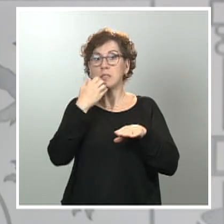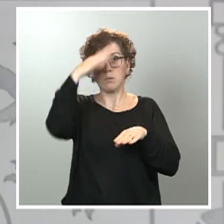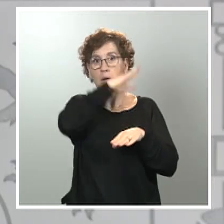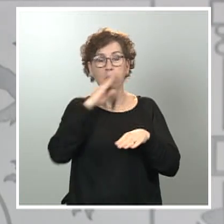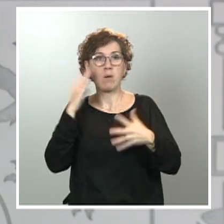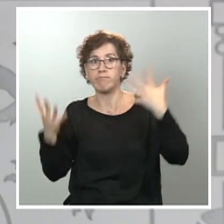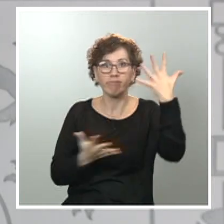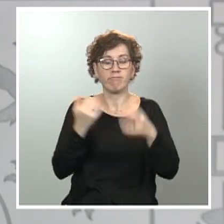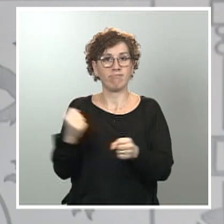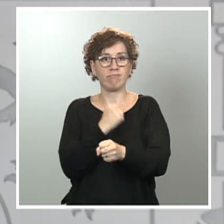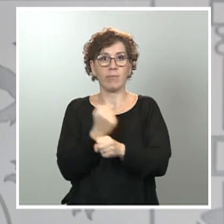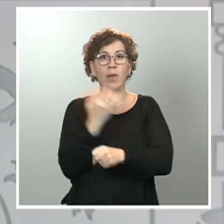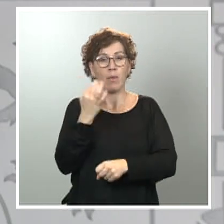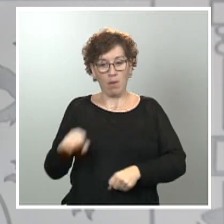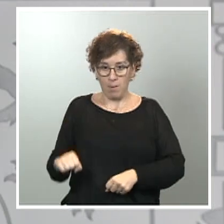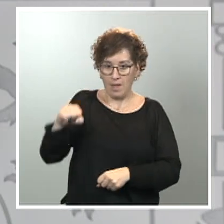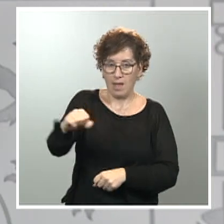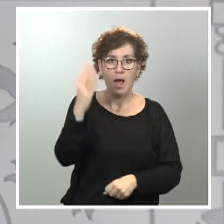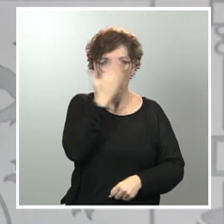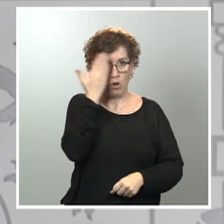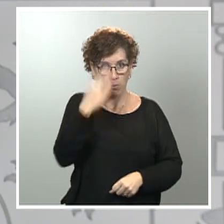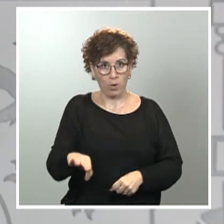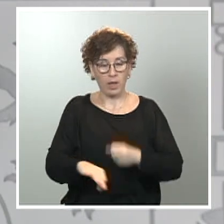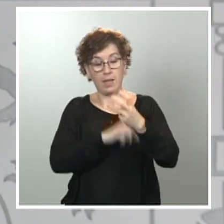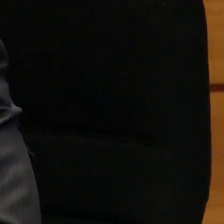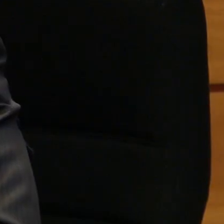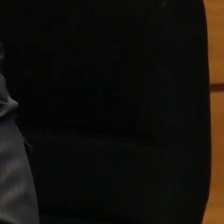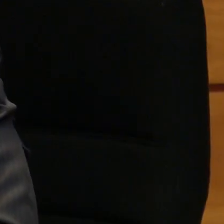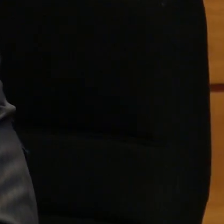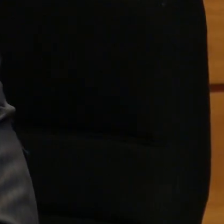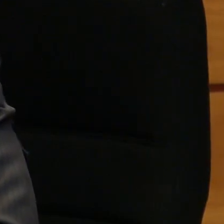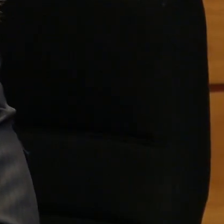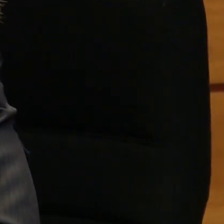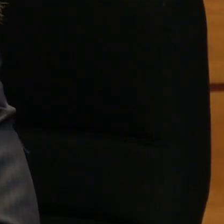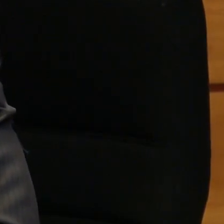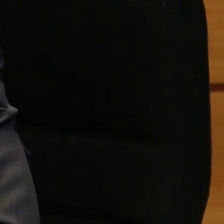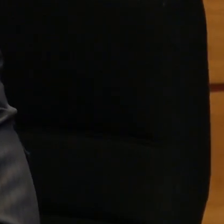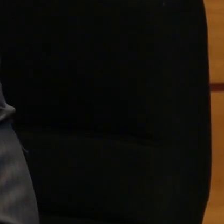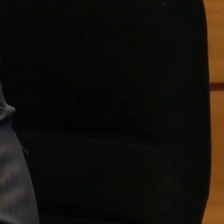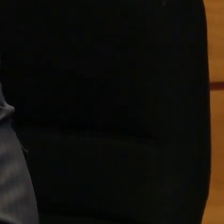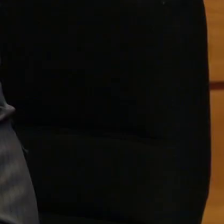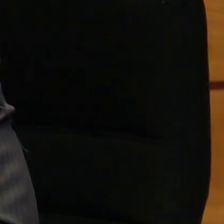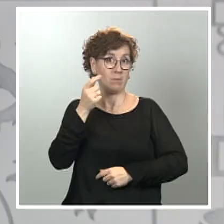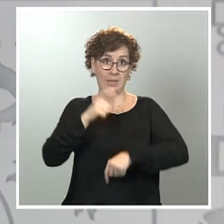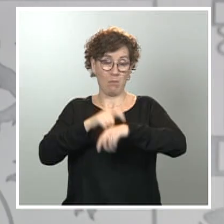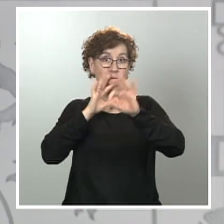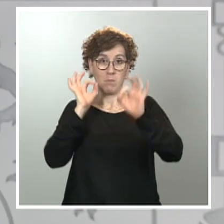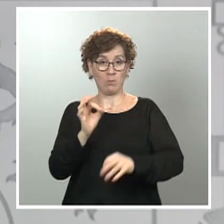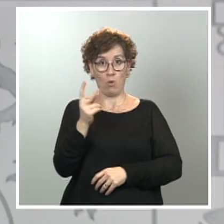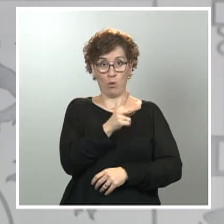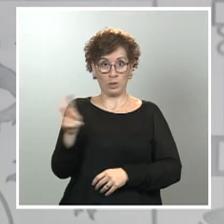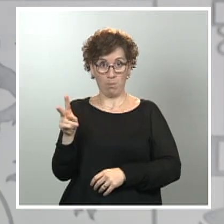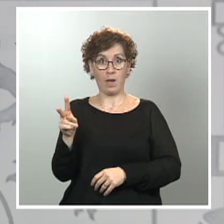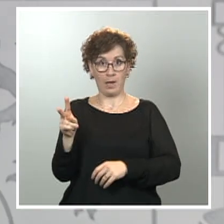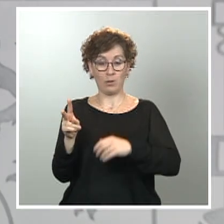presencialmente y lógicamente también para celebrar la EBAU. En el mejor de los casos, la etapa de desescalada de transición hacia esa nueva